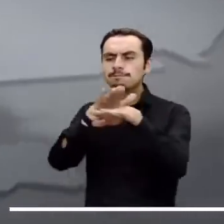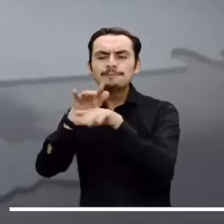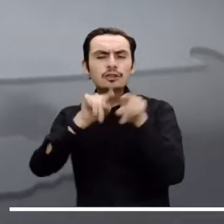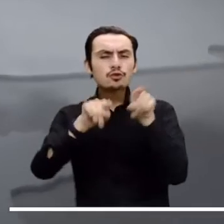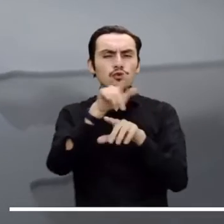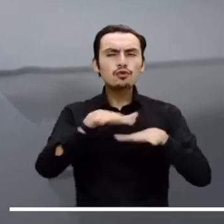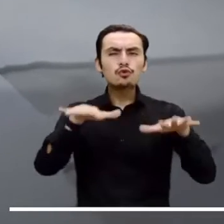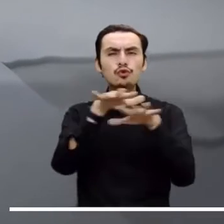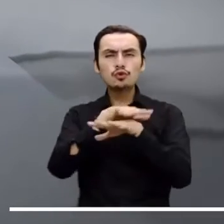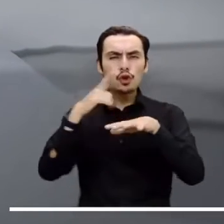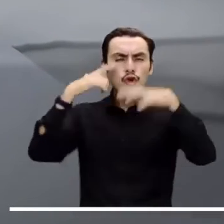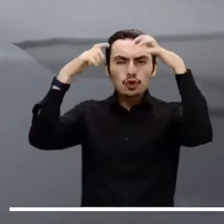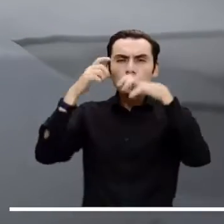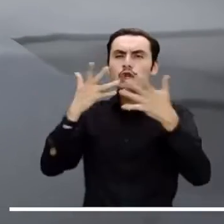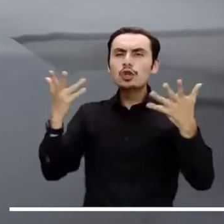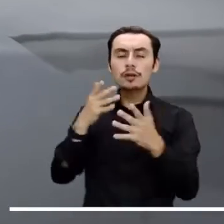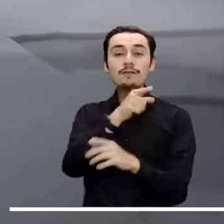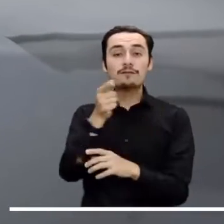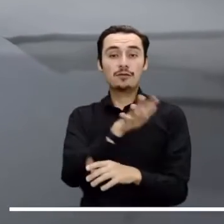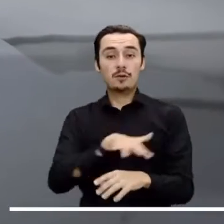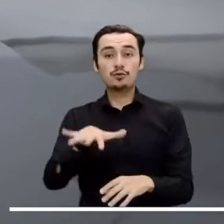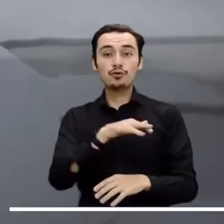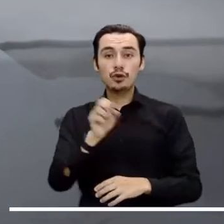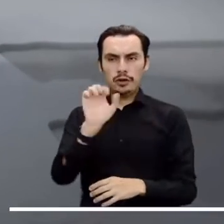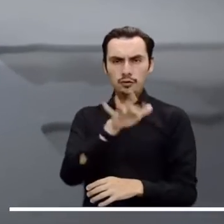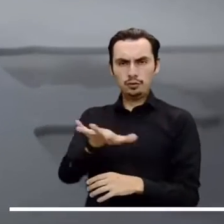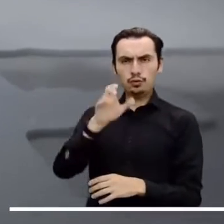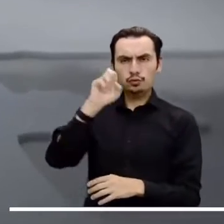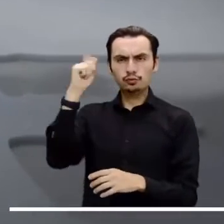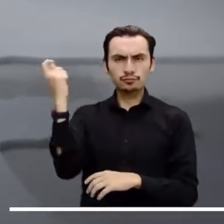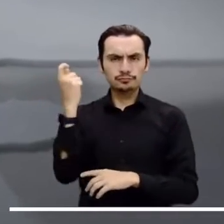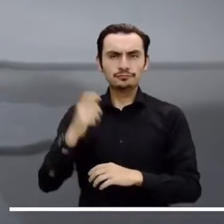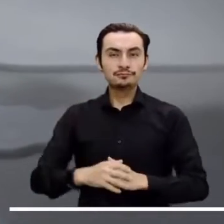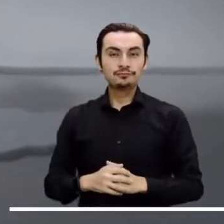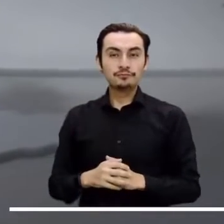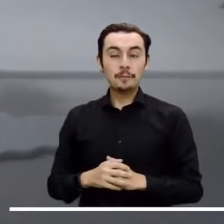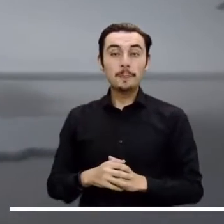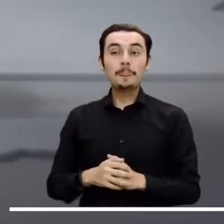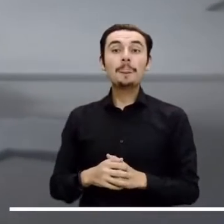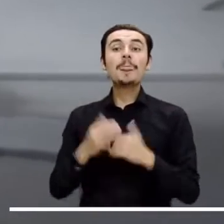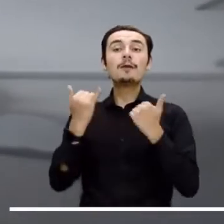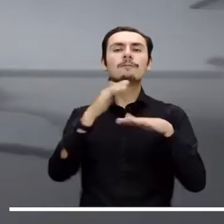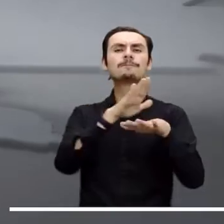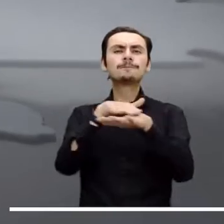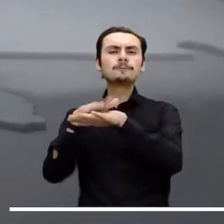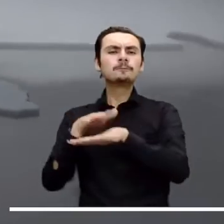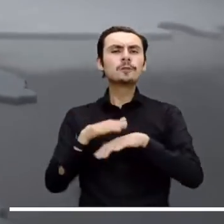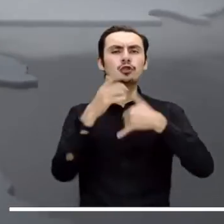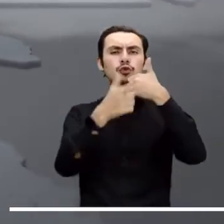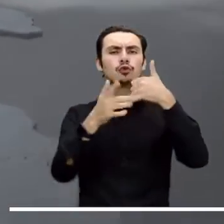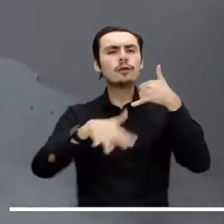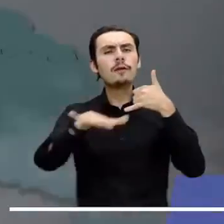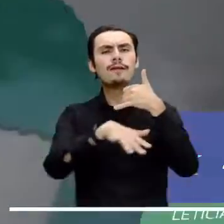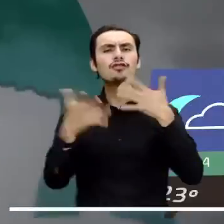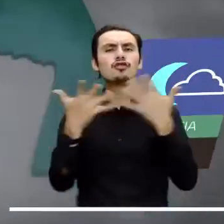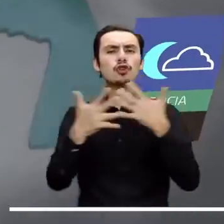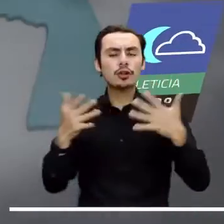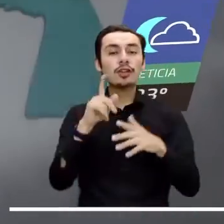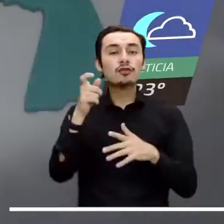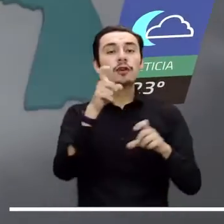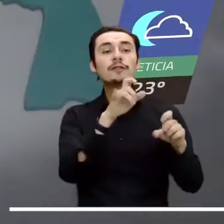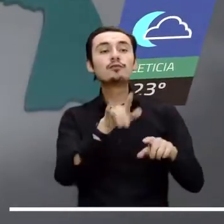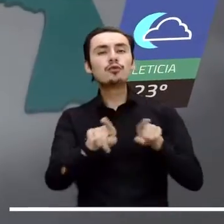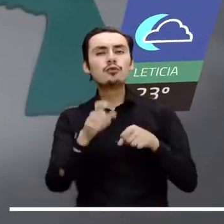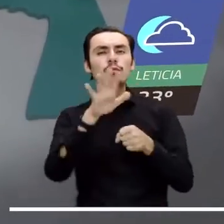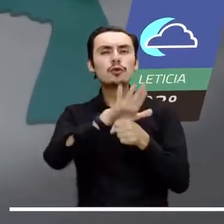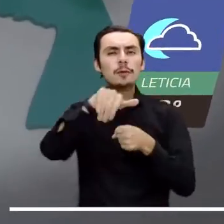promete algunas lluvias dispersas en departamentos de Bichada y en el oriente de Meta. En el sur del país los pronósticos anuncian lluvias en